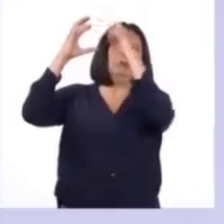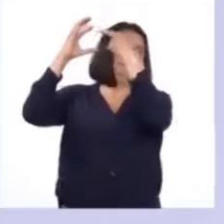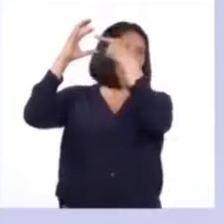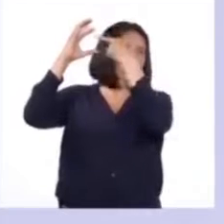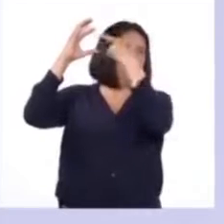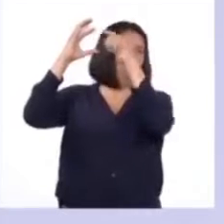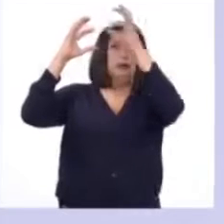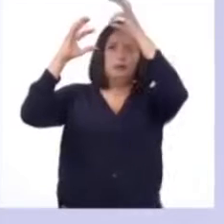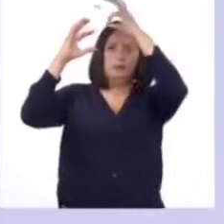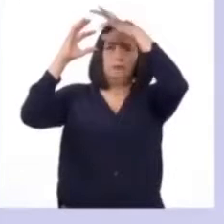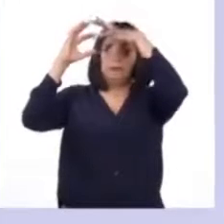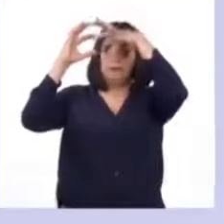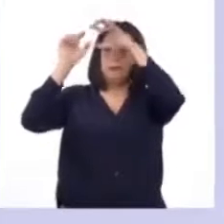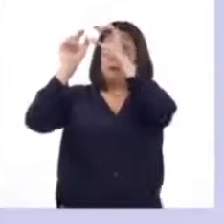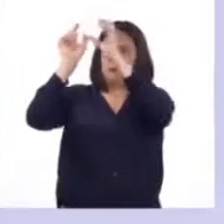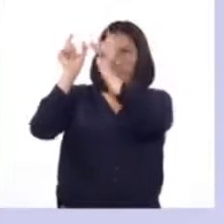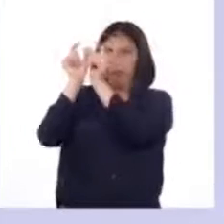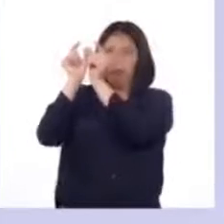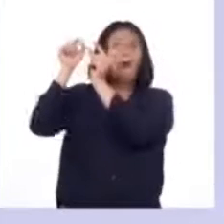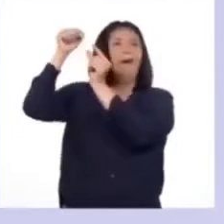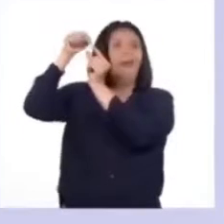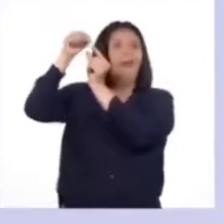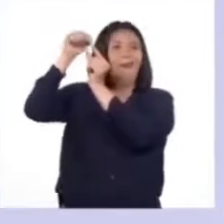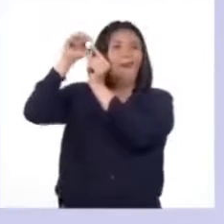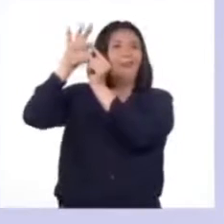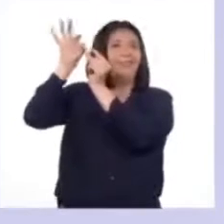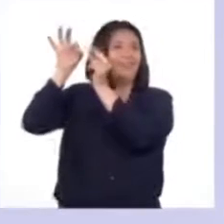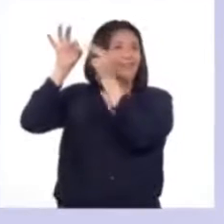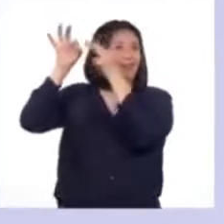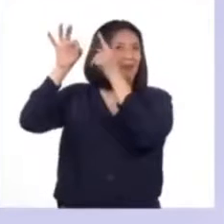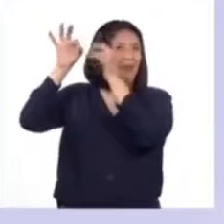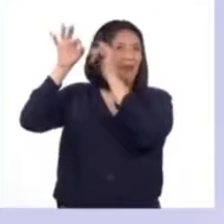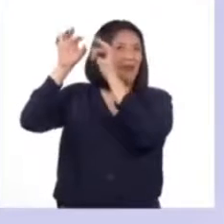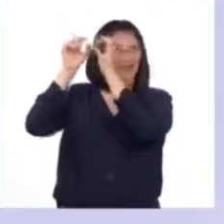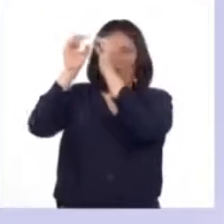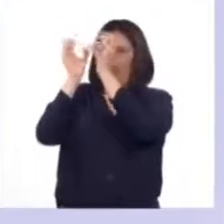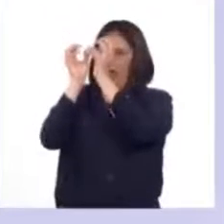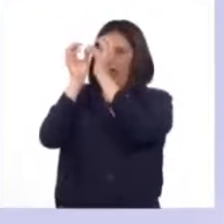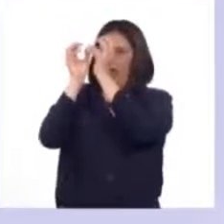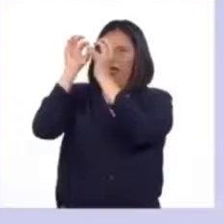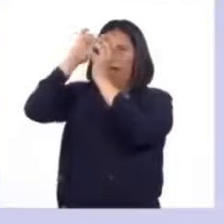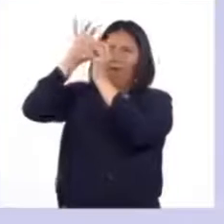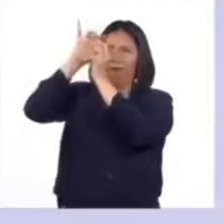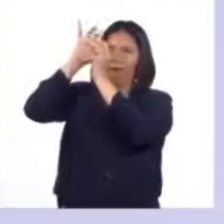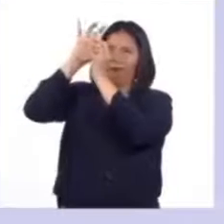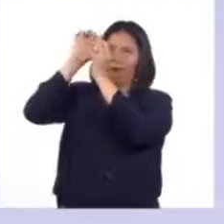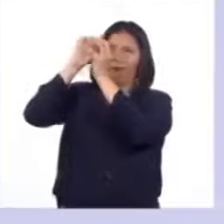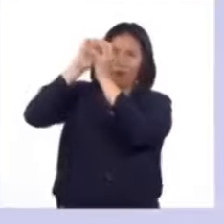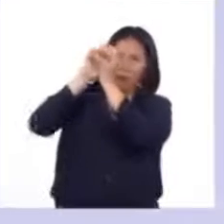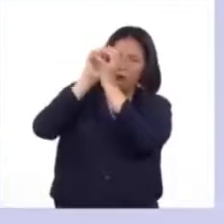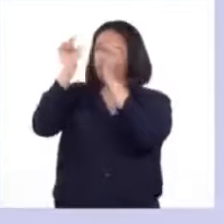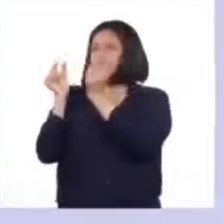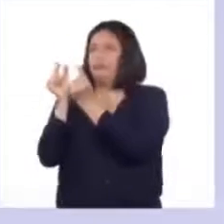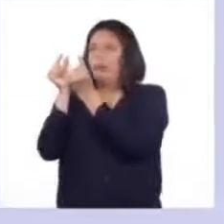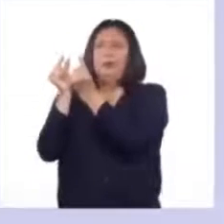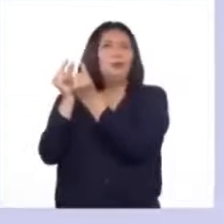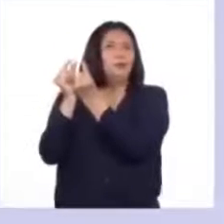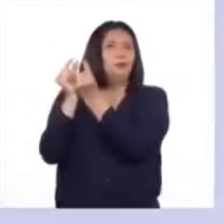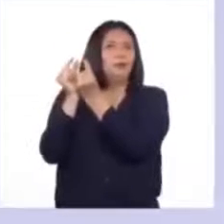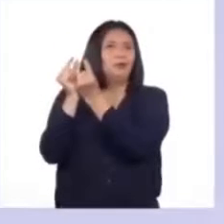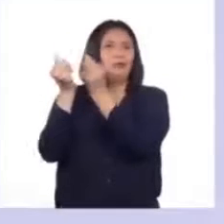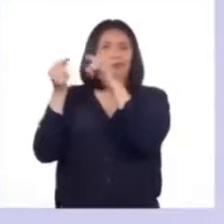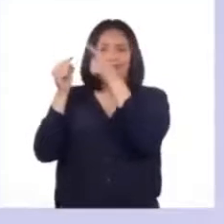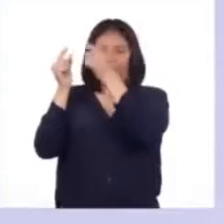hormona que viaja en la glándula pituitaria. Cuando llega la glándula pituitaria, se activa y produce dos hormonas que